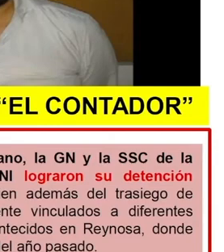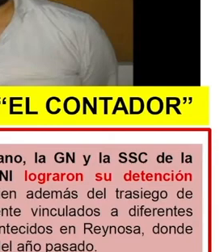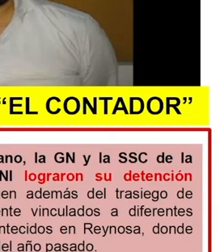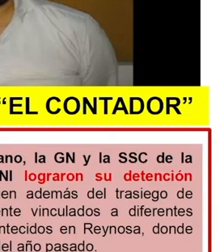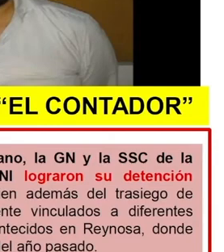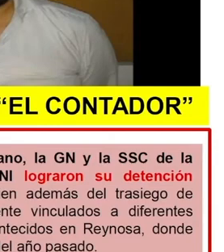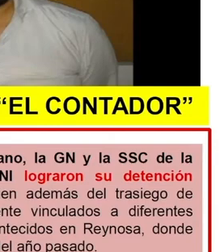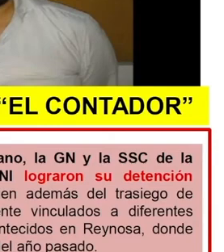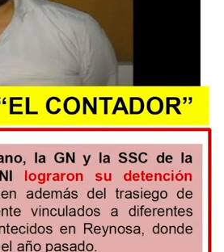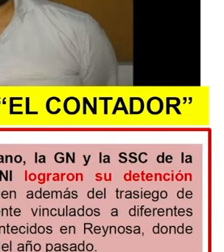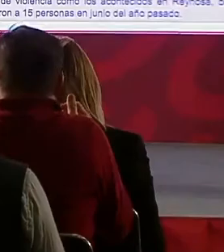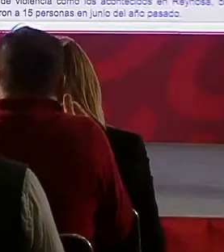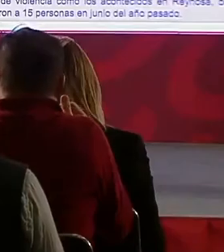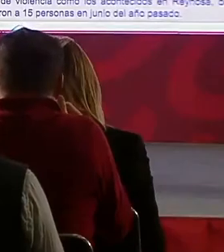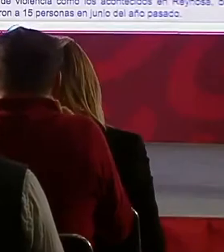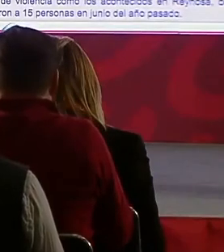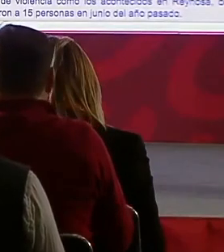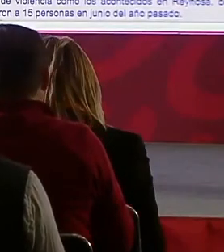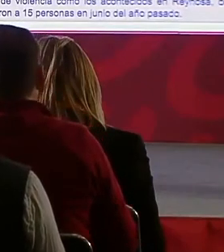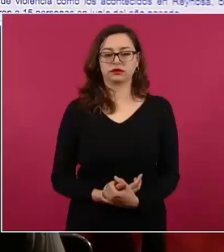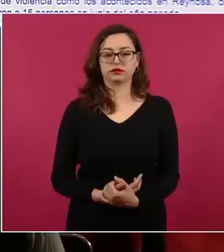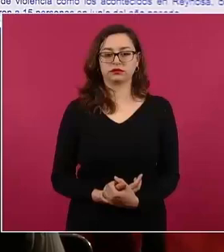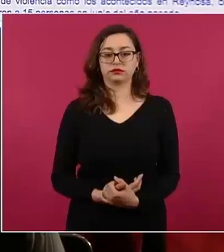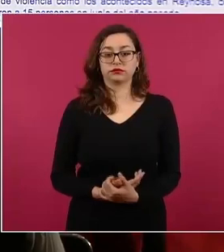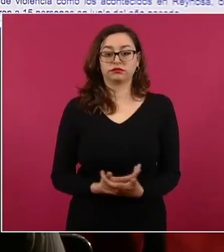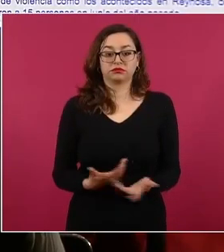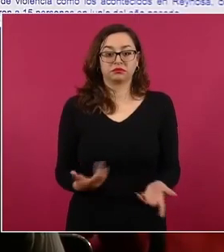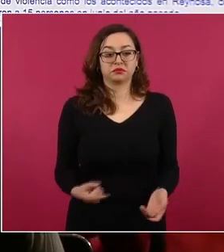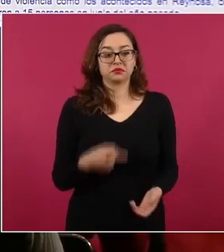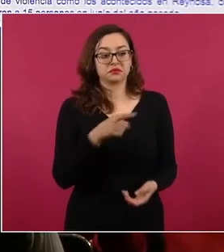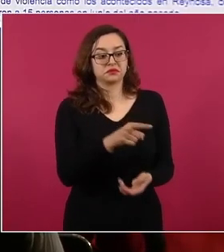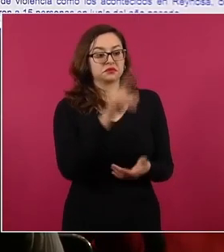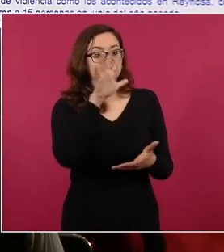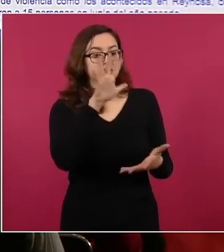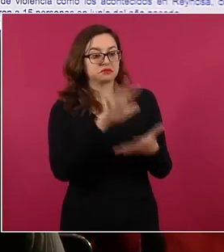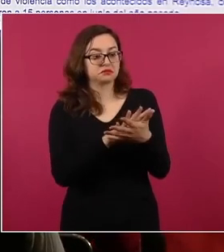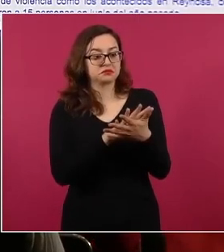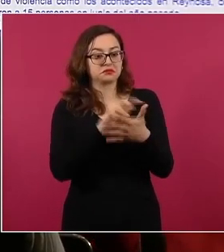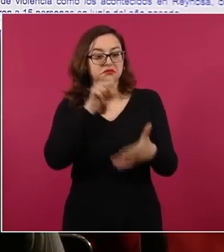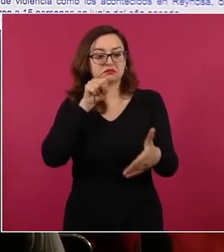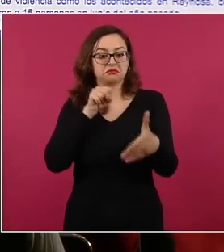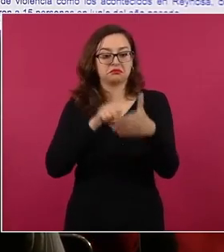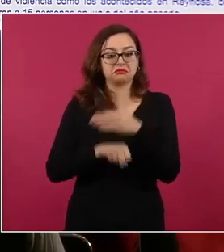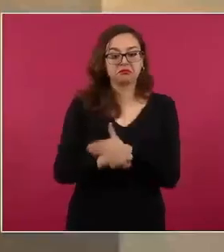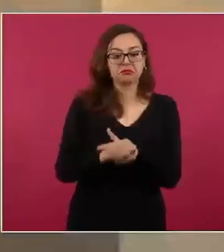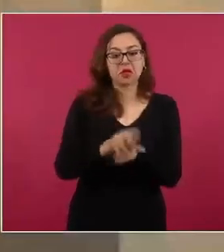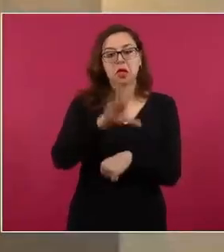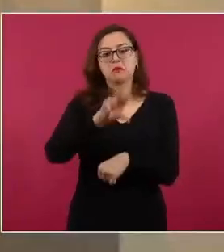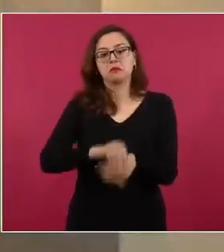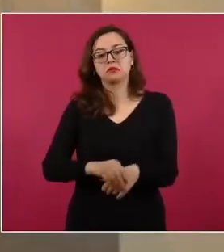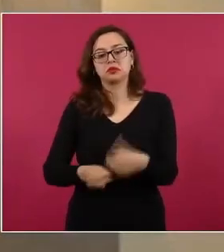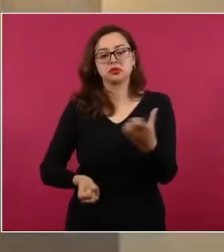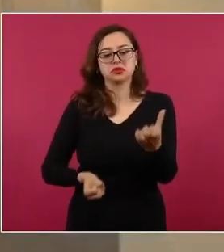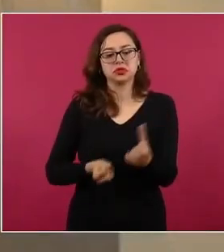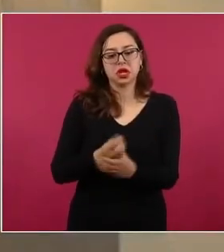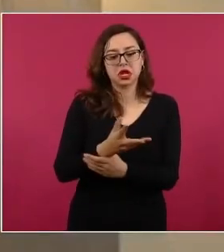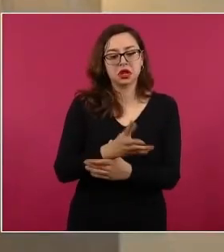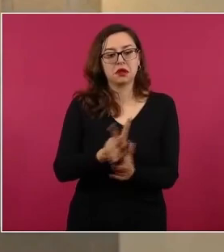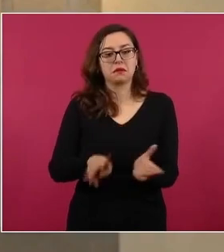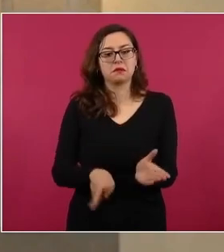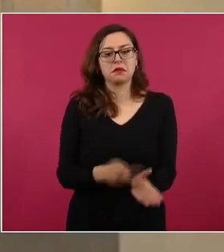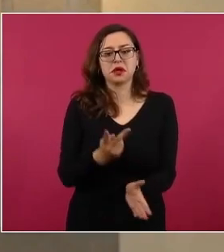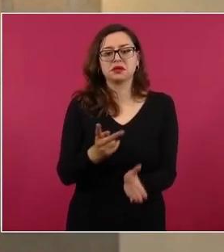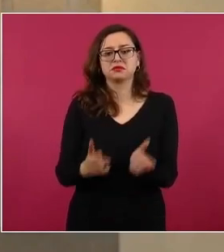reincidencia. Es decir, cuando hay algún beneficio procesal o una no vinculación,